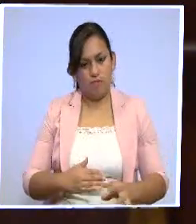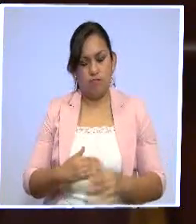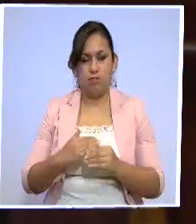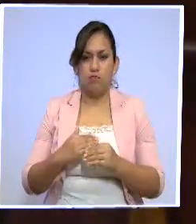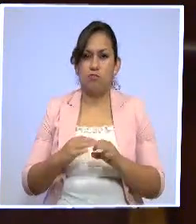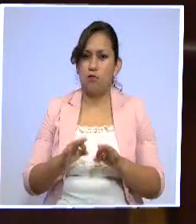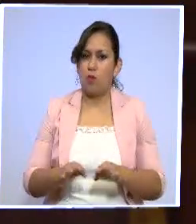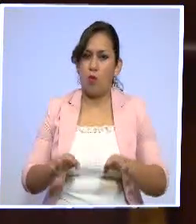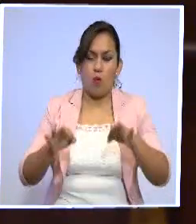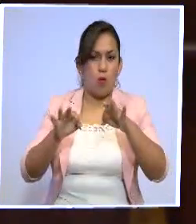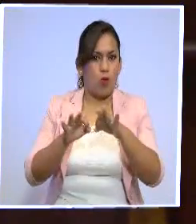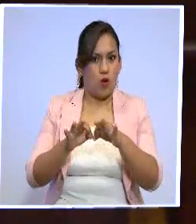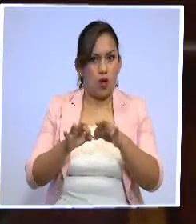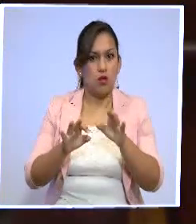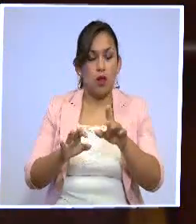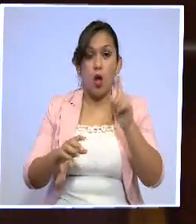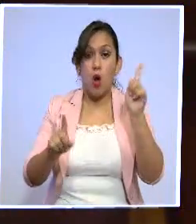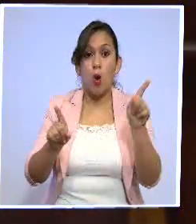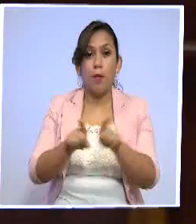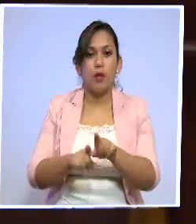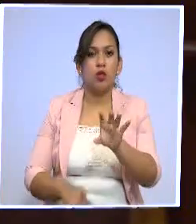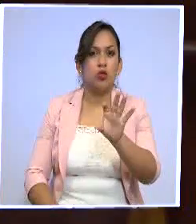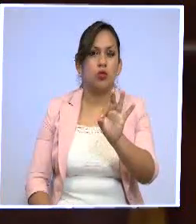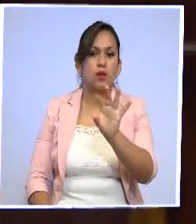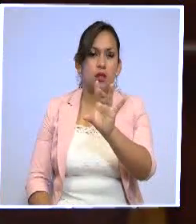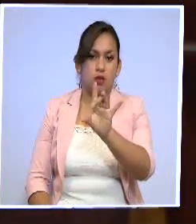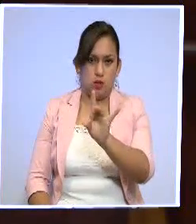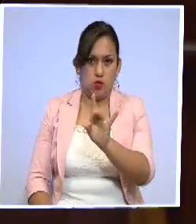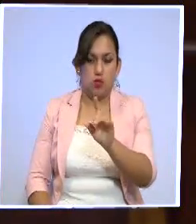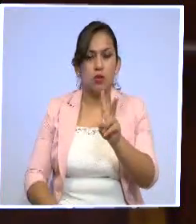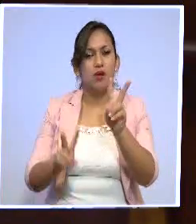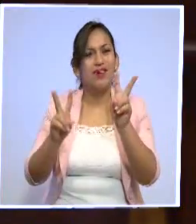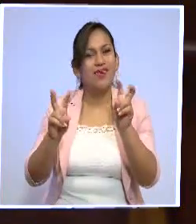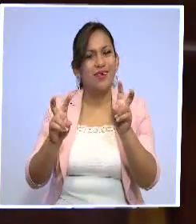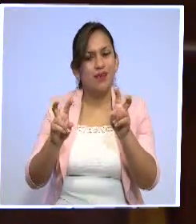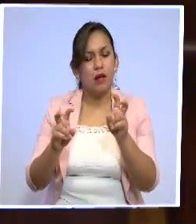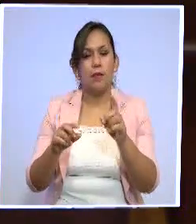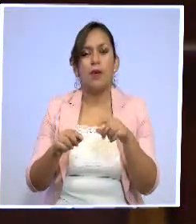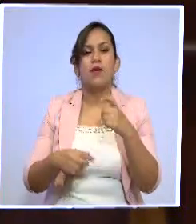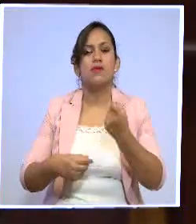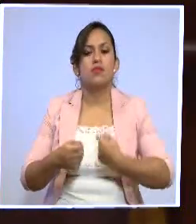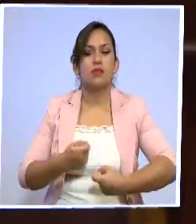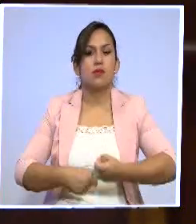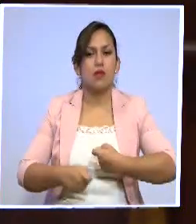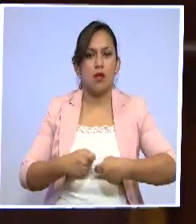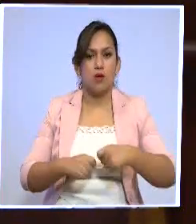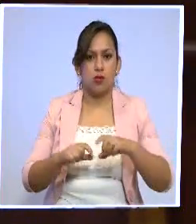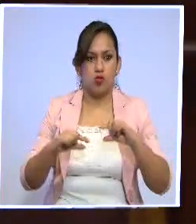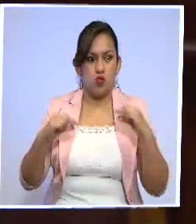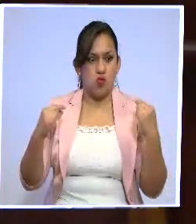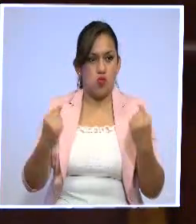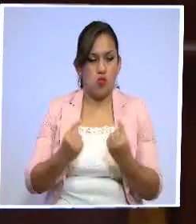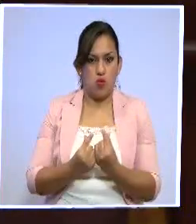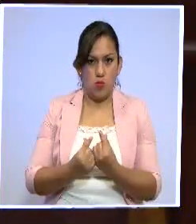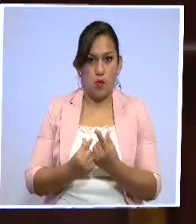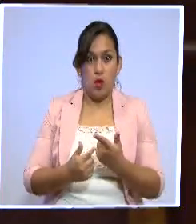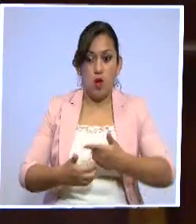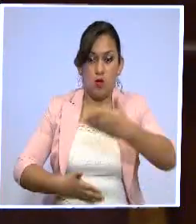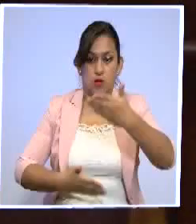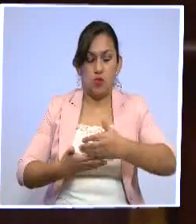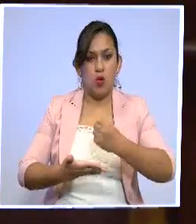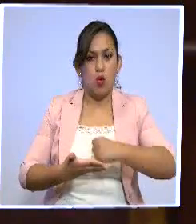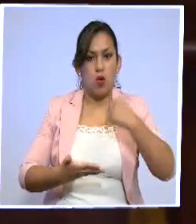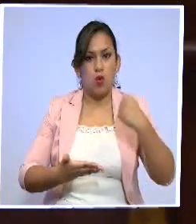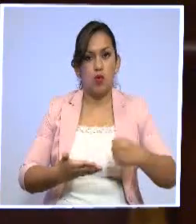El convenio fundamental es el convenio 98 que habla de la negociación colectiva y del contrato colectivo. Por lo tanto,